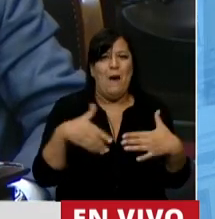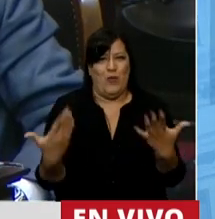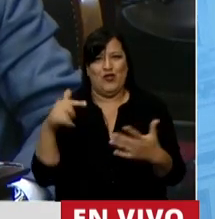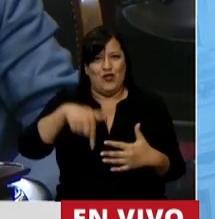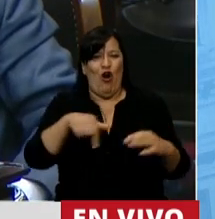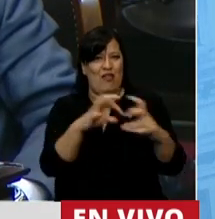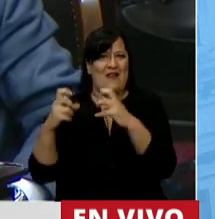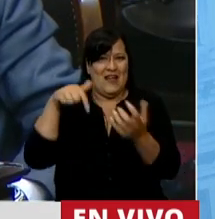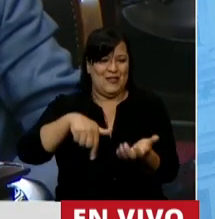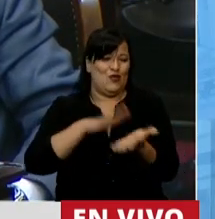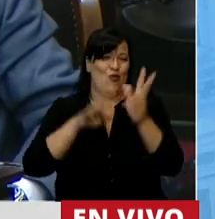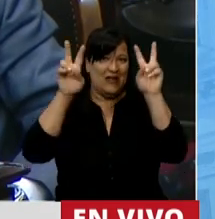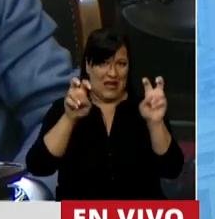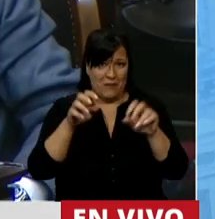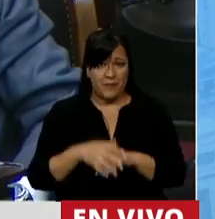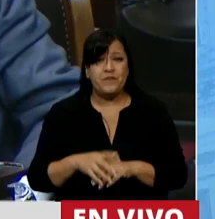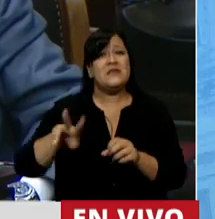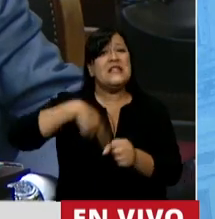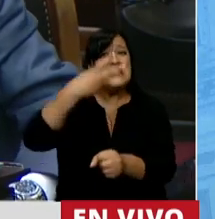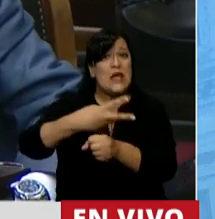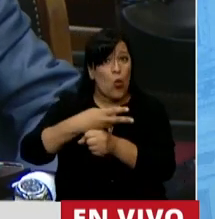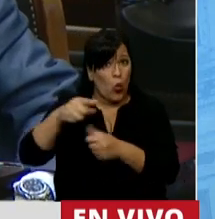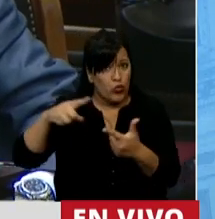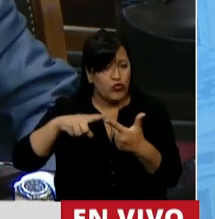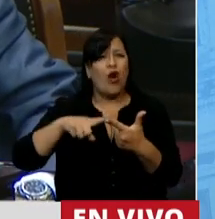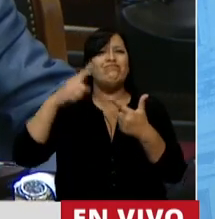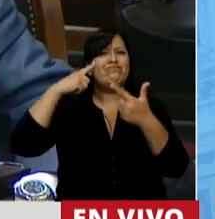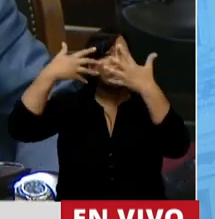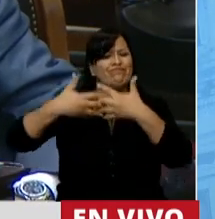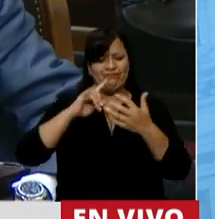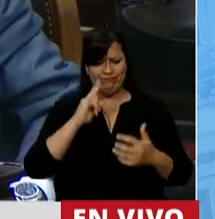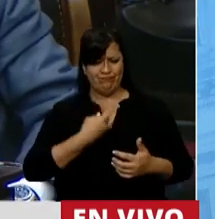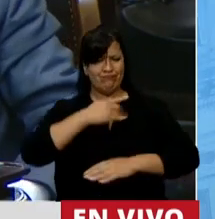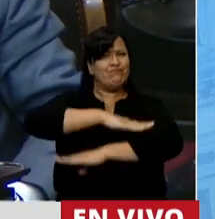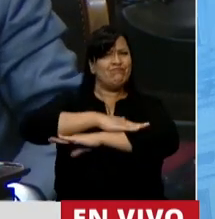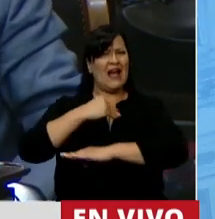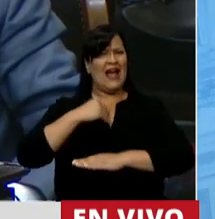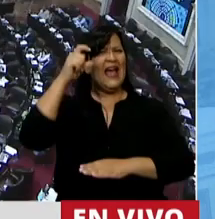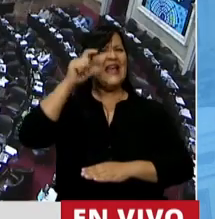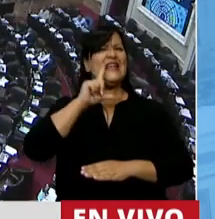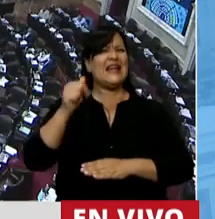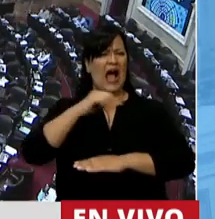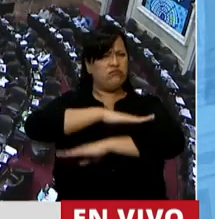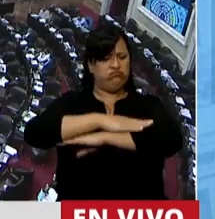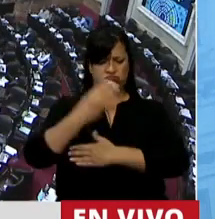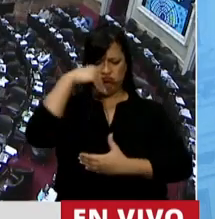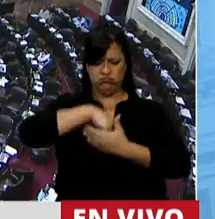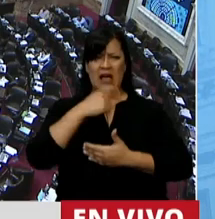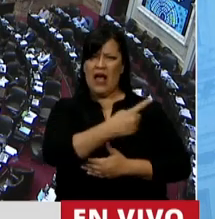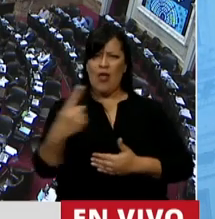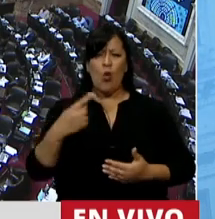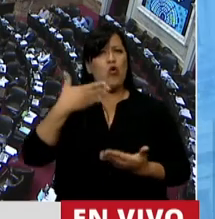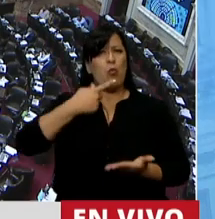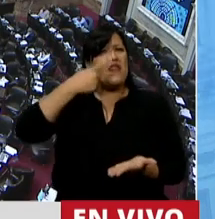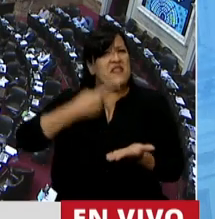Y la segunda cuestión es la de la autorreflexión ética de cada uno. Cada uno puede decidir